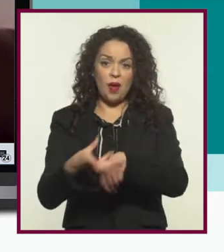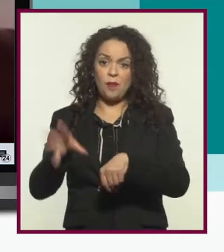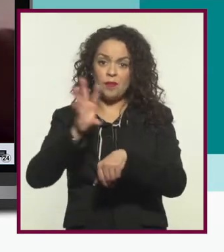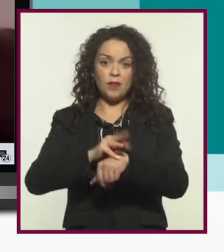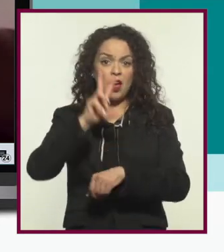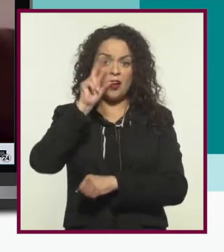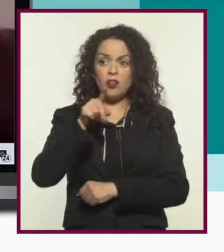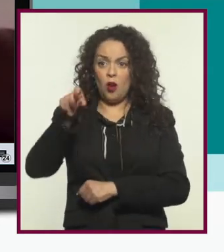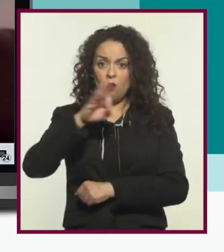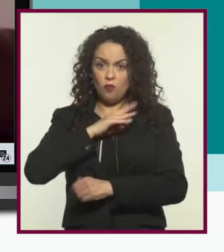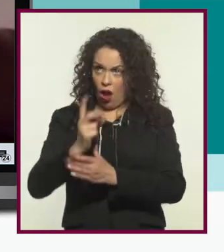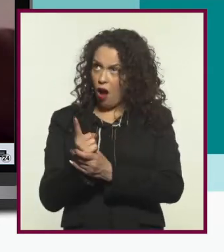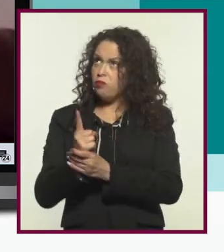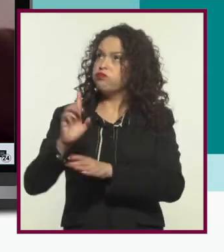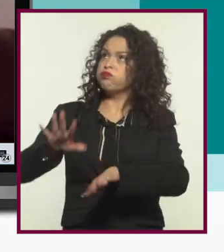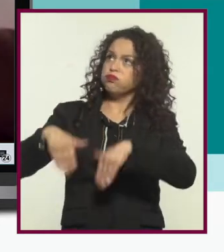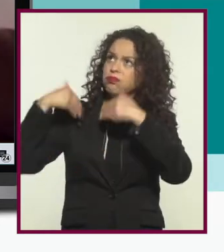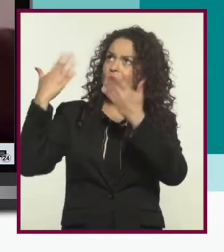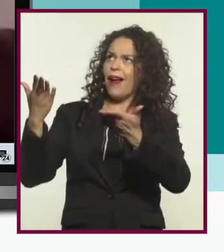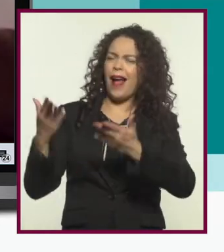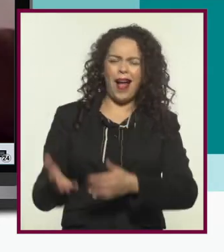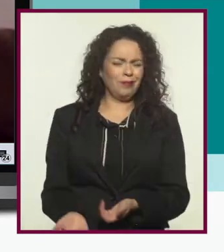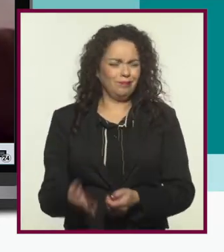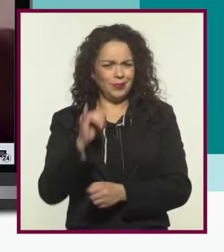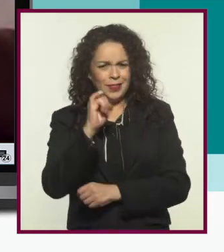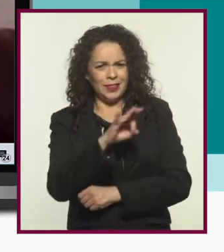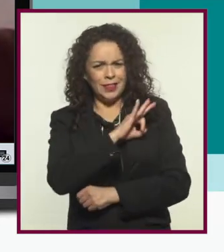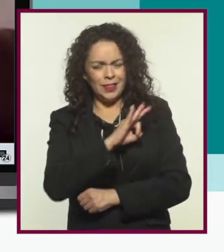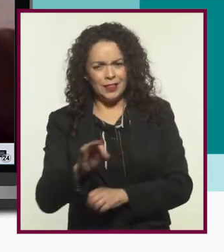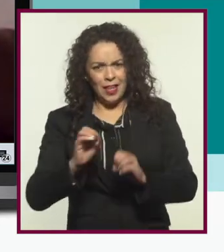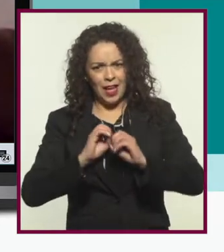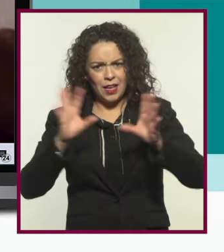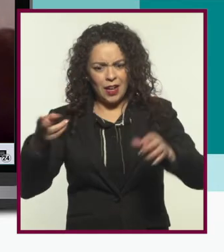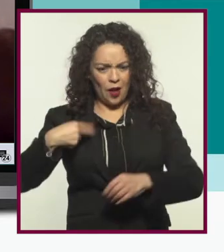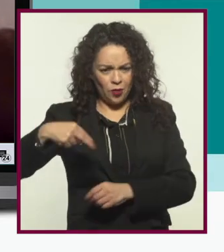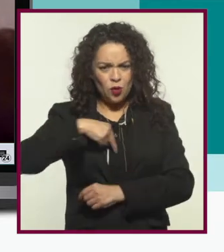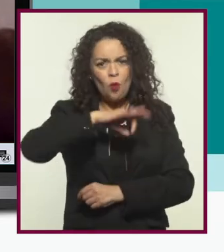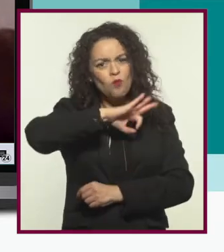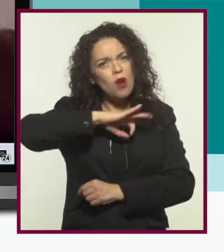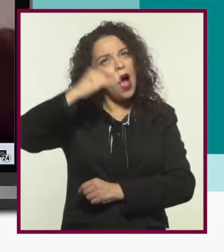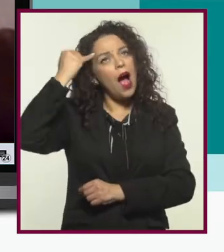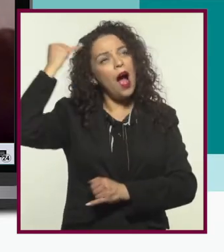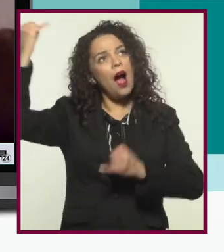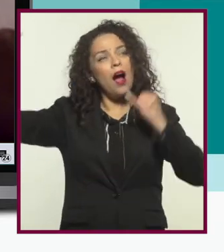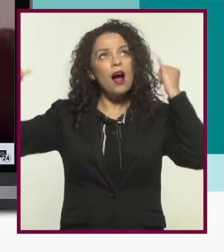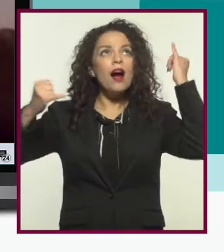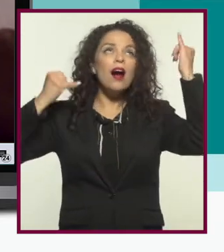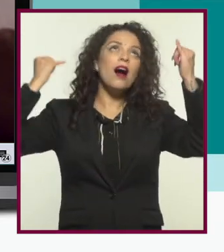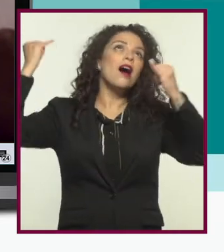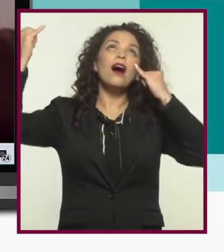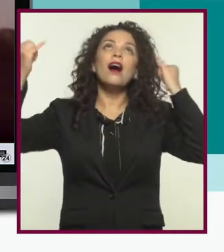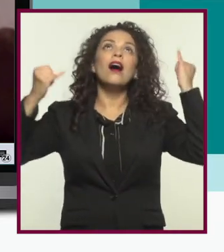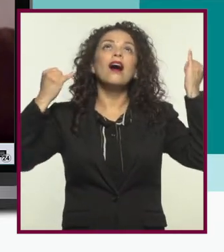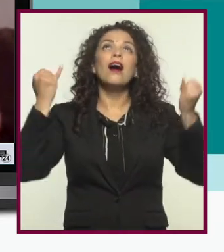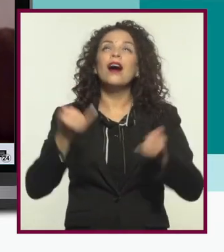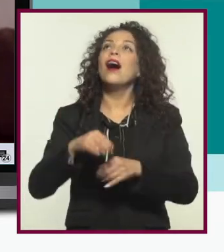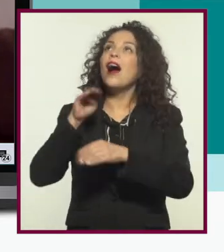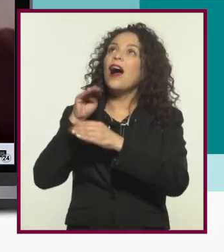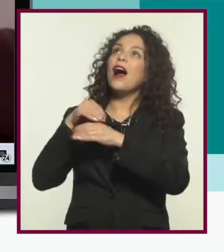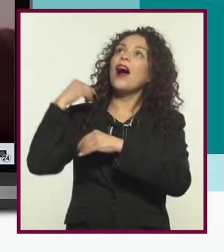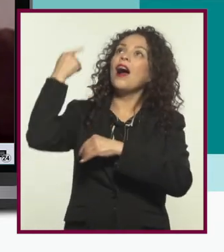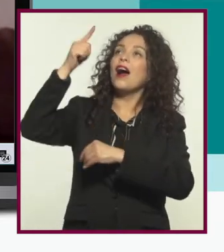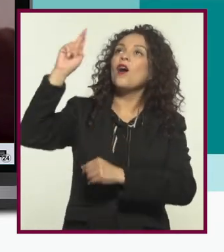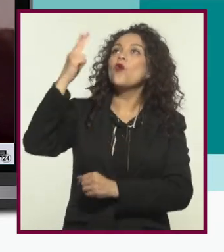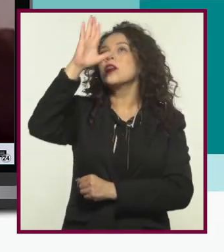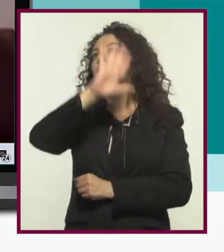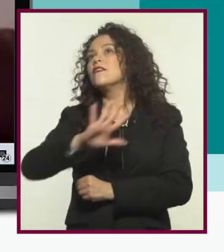llegar al espacio, pero por supuesto que se puede, por supuesto que merecemos imaginar, imaginarnos dentro